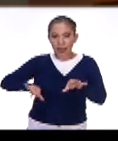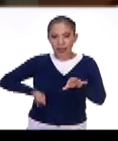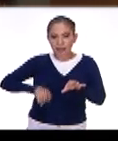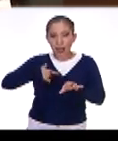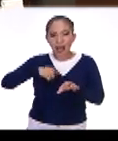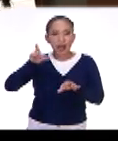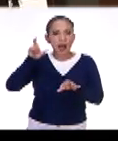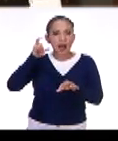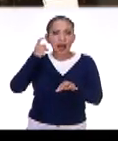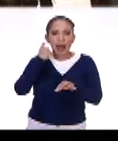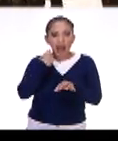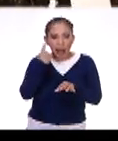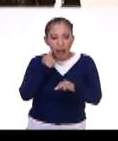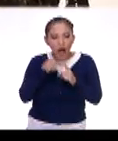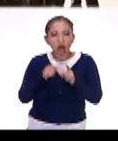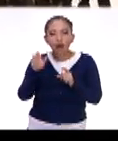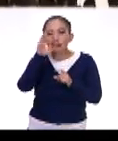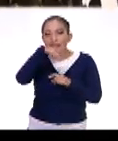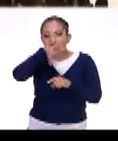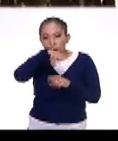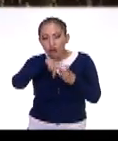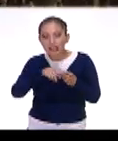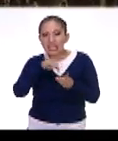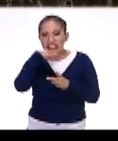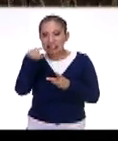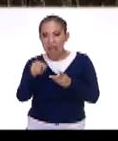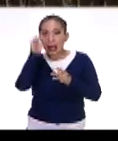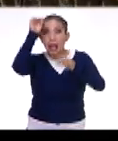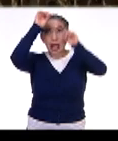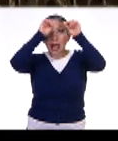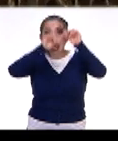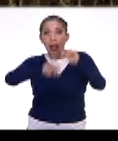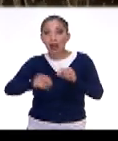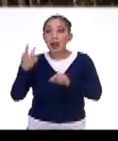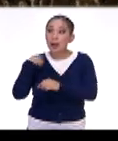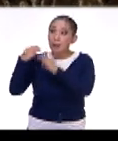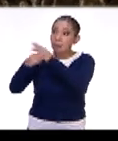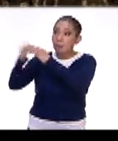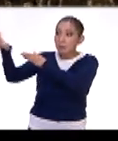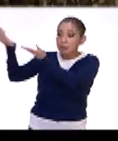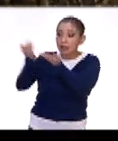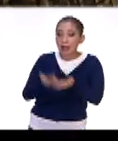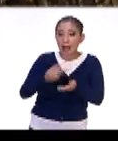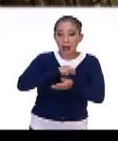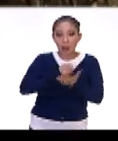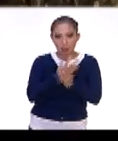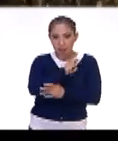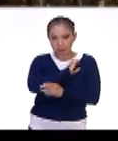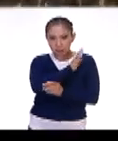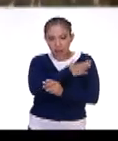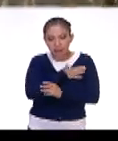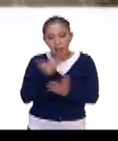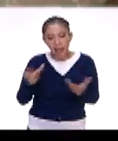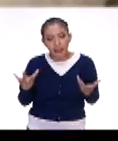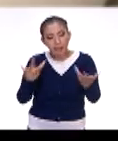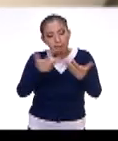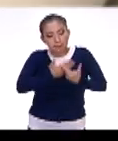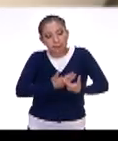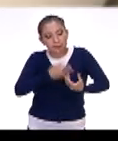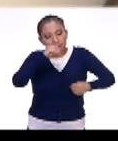ajos, cebollas y chiles, que fueron ingredientes que llegaron a la Nueva España y que se fueron